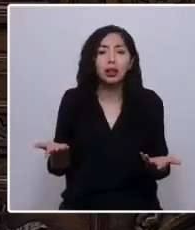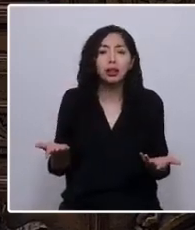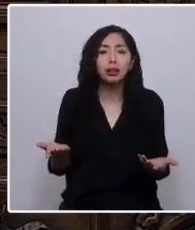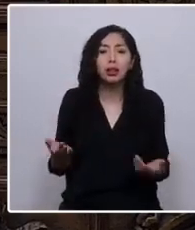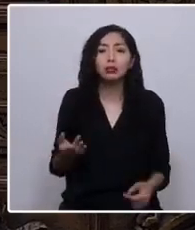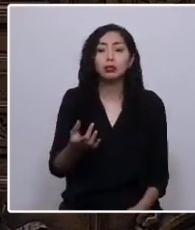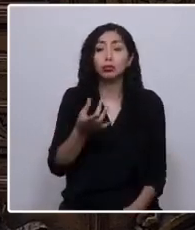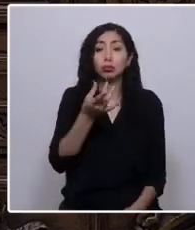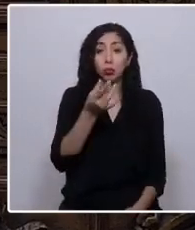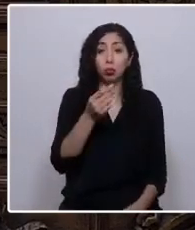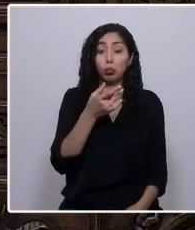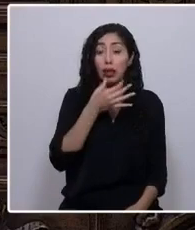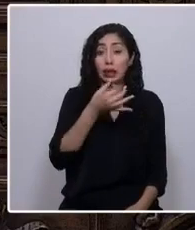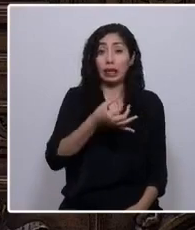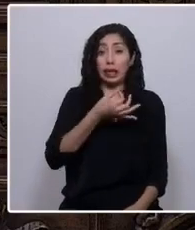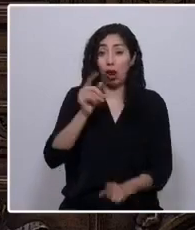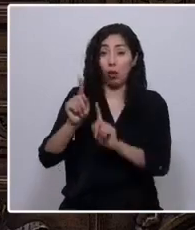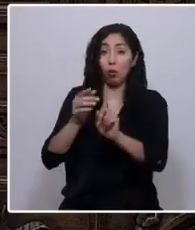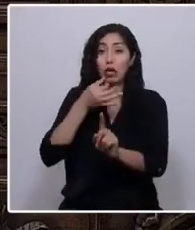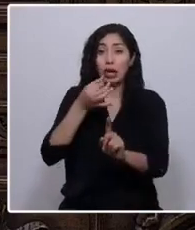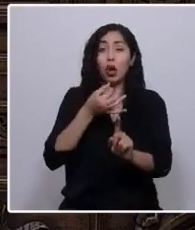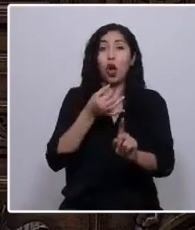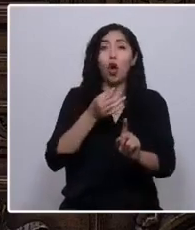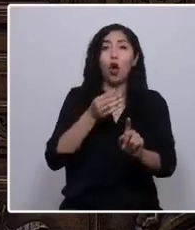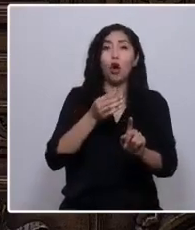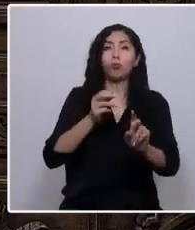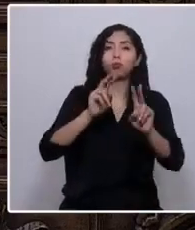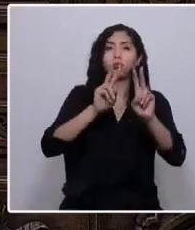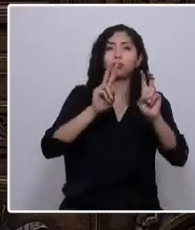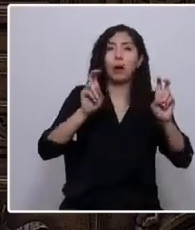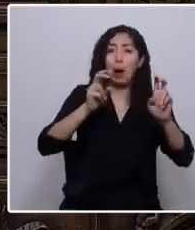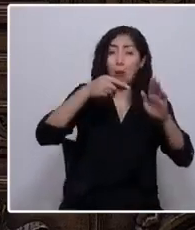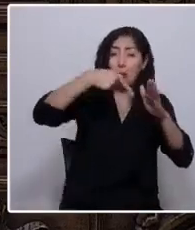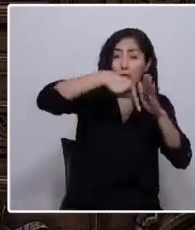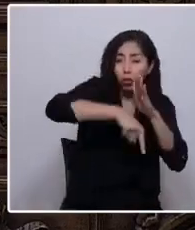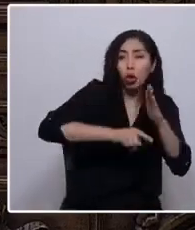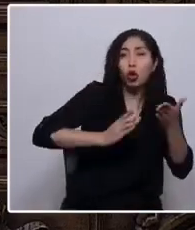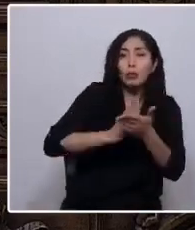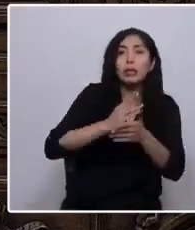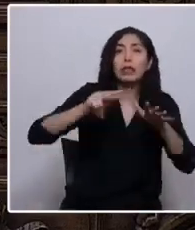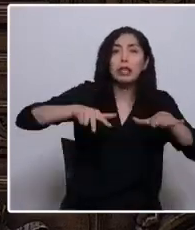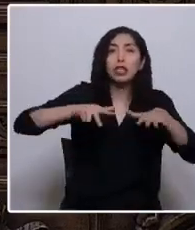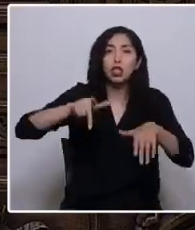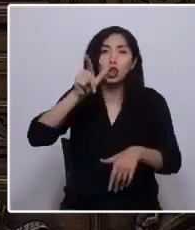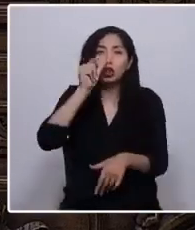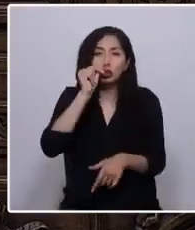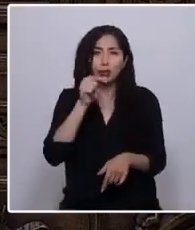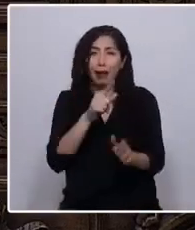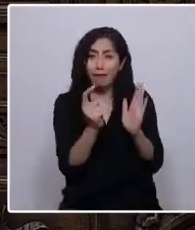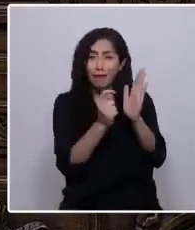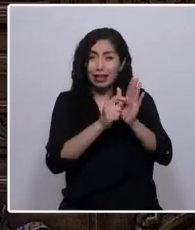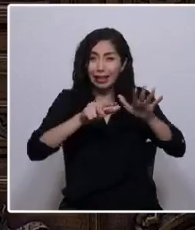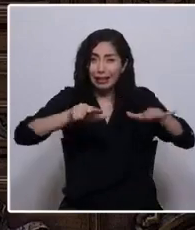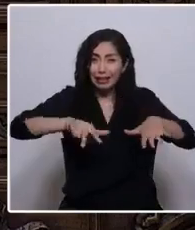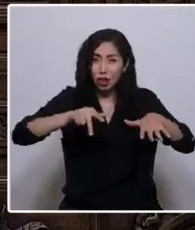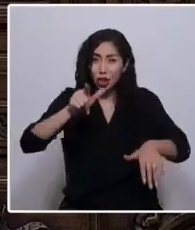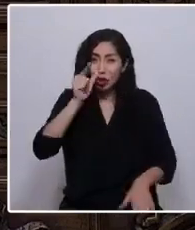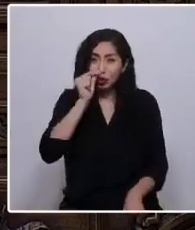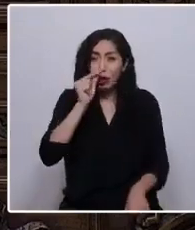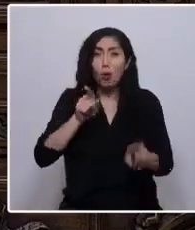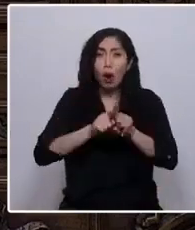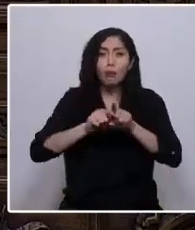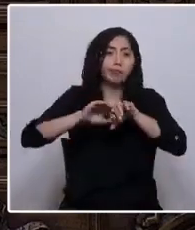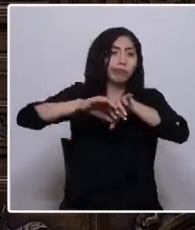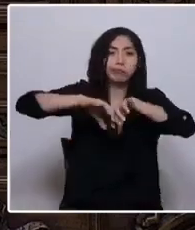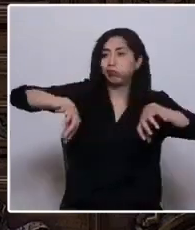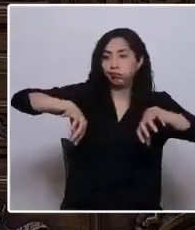discusión de fondo de esta convención empezara un 18 de octubre, fecha que nos divide, fecha que nos separa. Es eso lo que tenemos